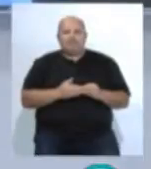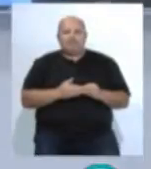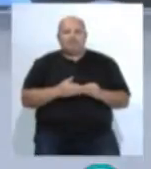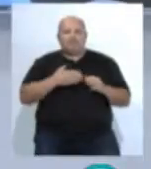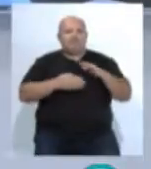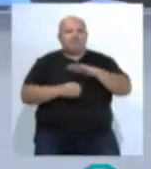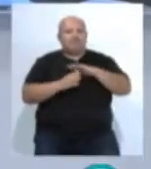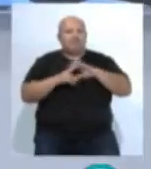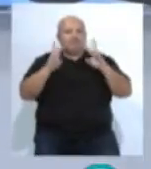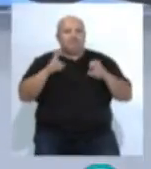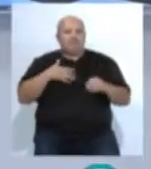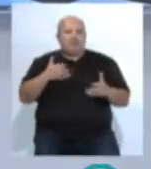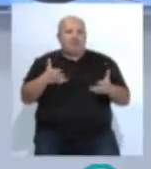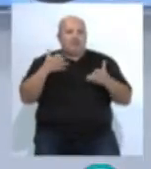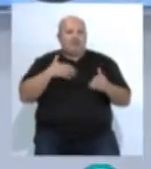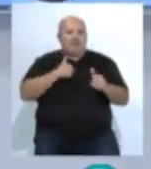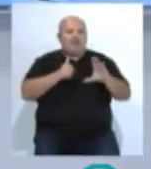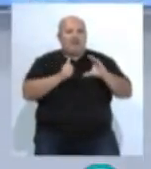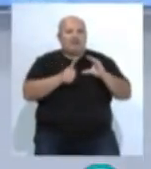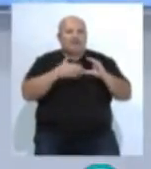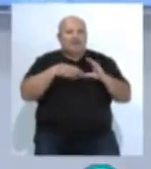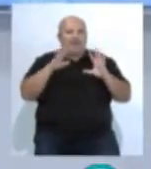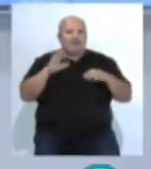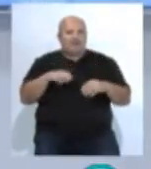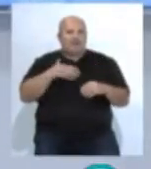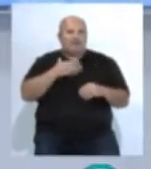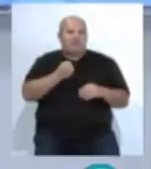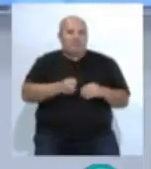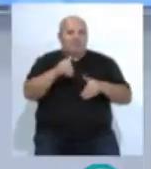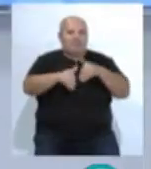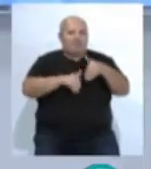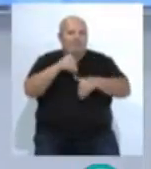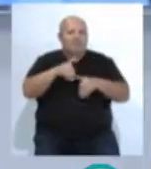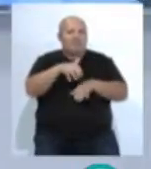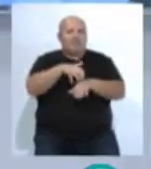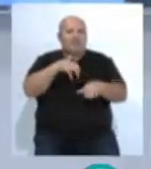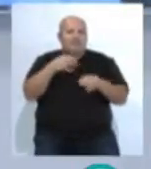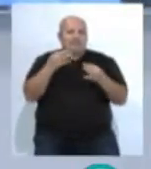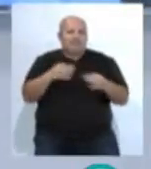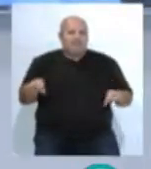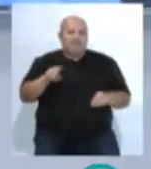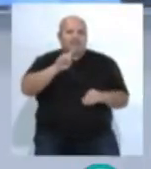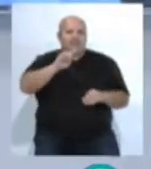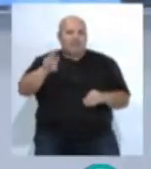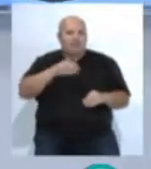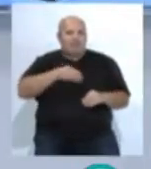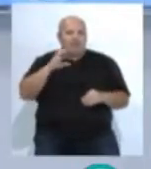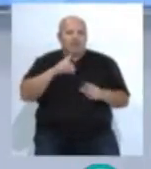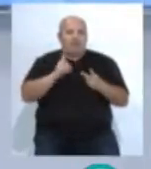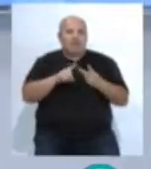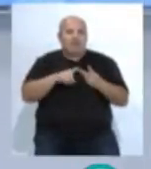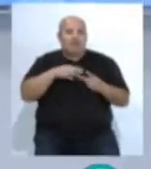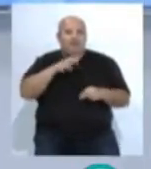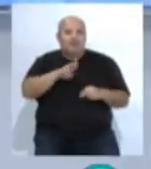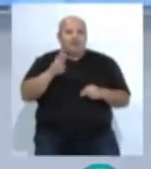Y continuamos. Victoria de adelante, Cádiz. En las elecciones municipales alcanza la mayoría simple con 13 concejales, mientras que el